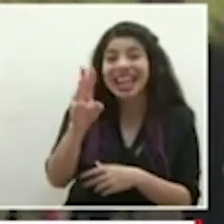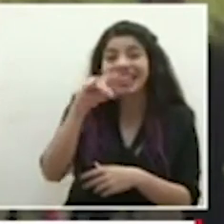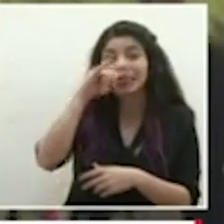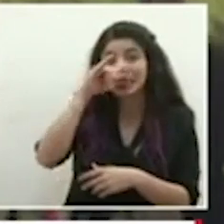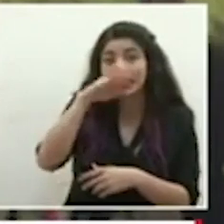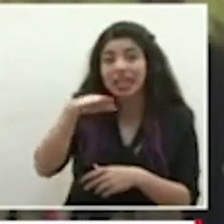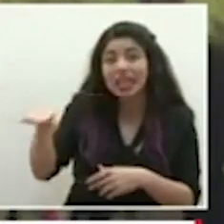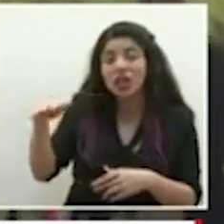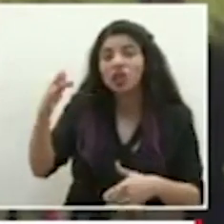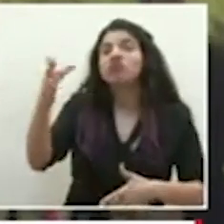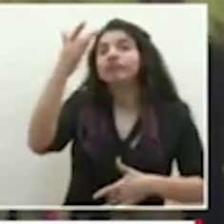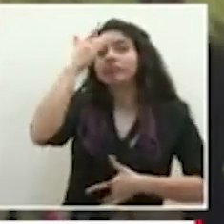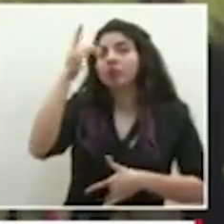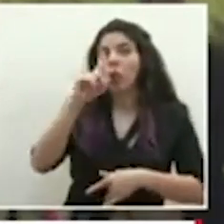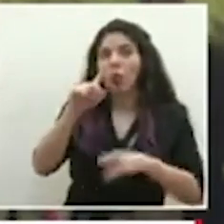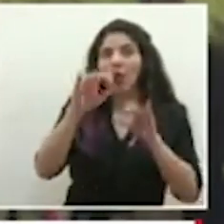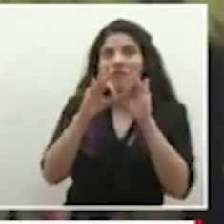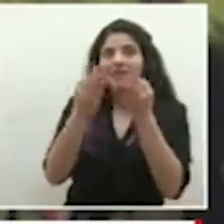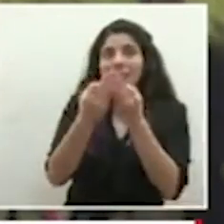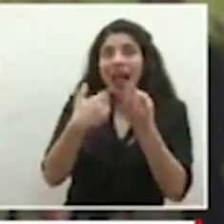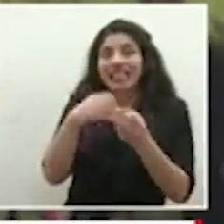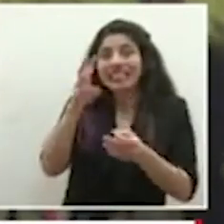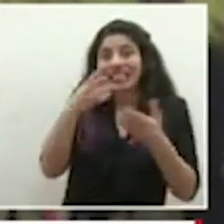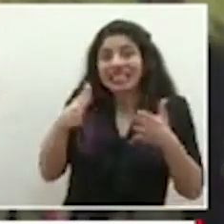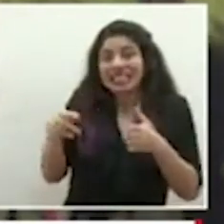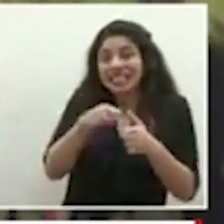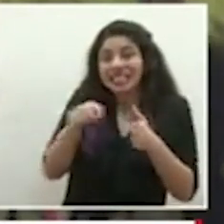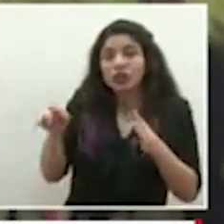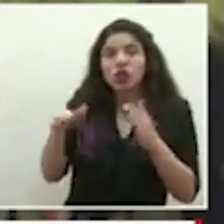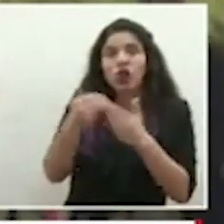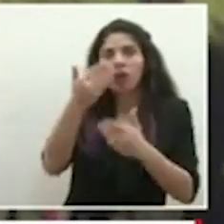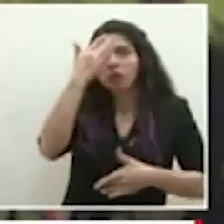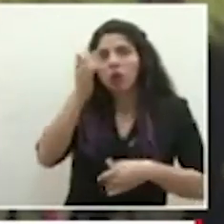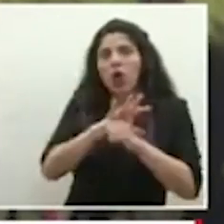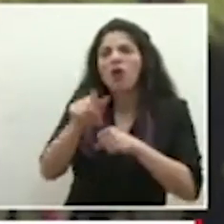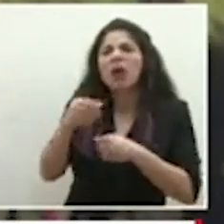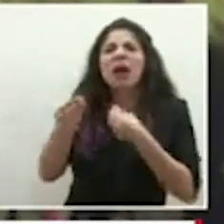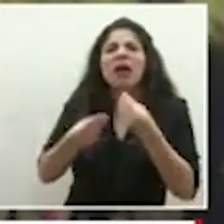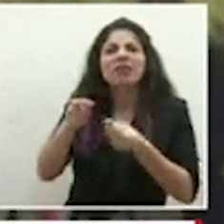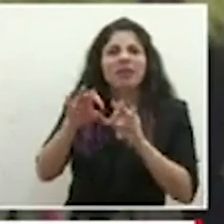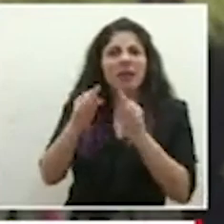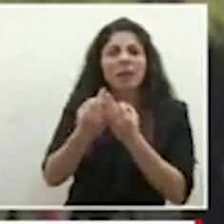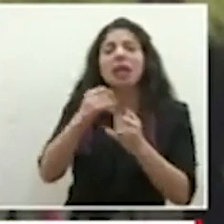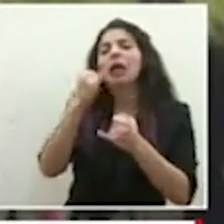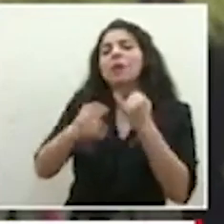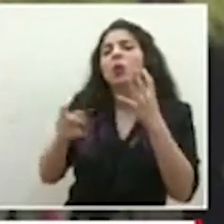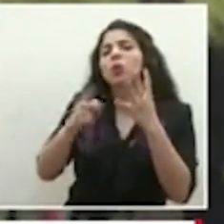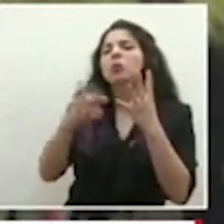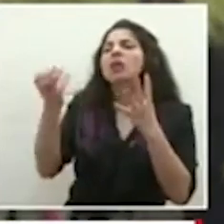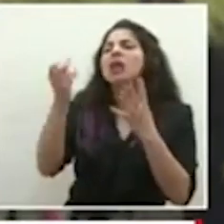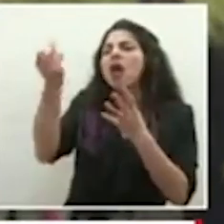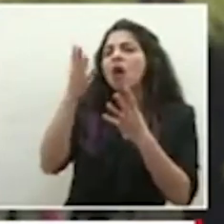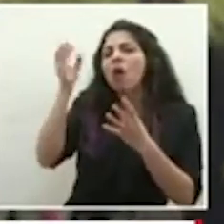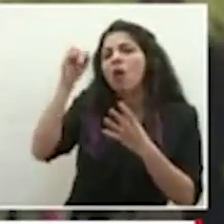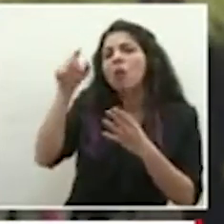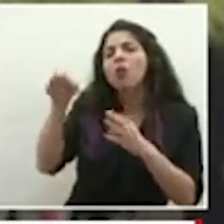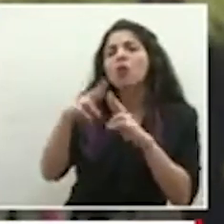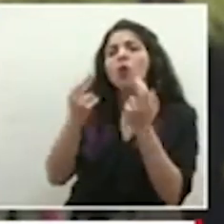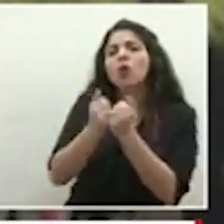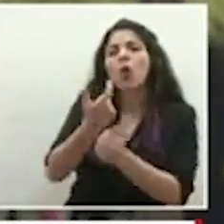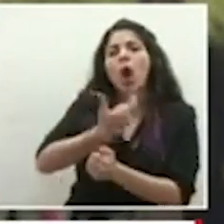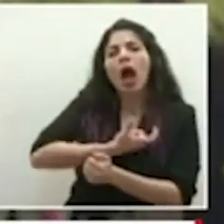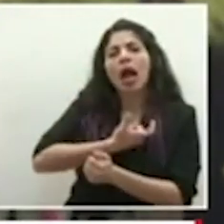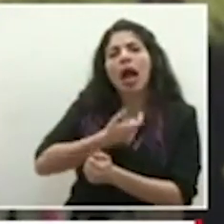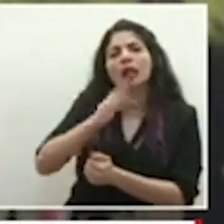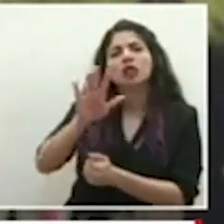contagiados. Se ha definido qué va a pasar con esa familia. Y nada más para terminar quería una valoración suya sobre la reunión que se tuvo con los alcaldes de la zona